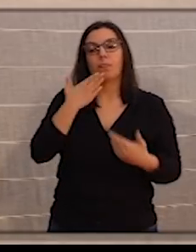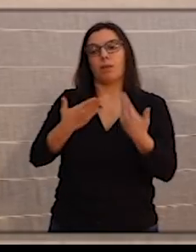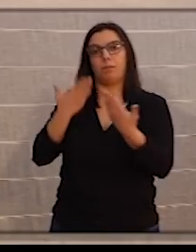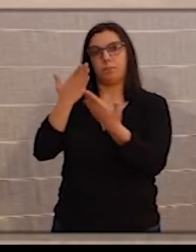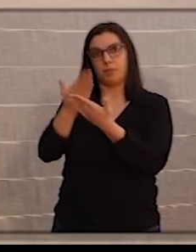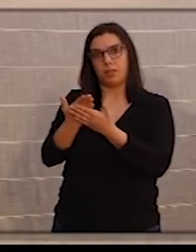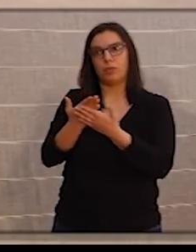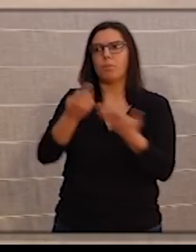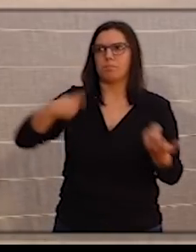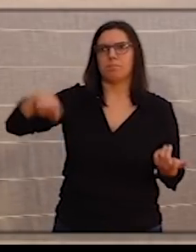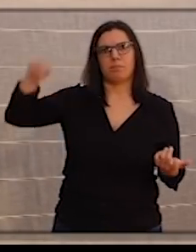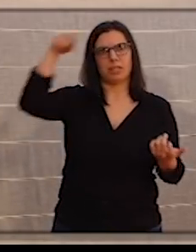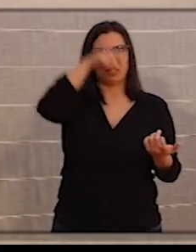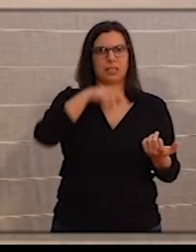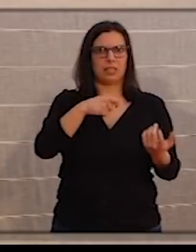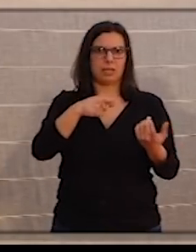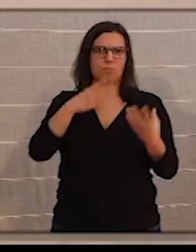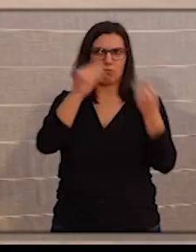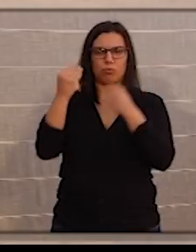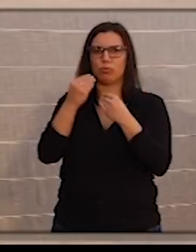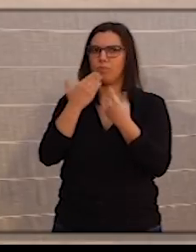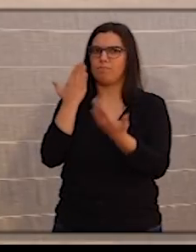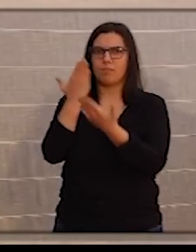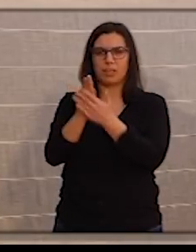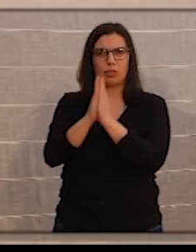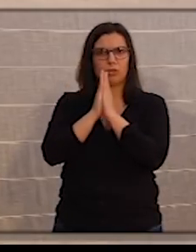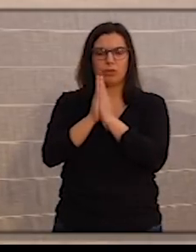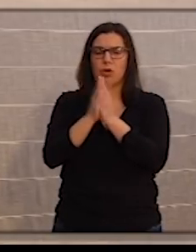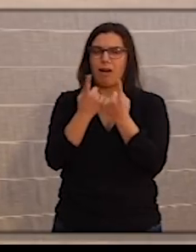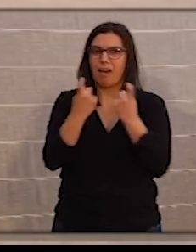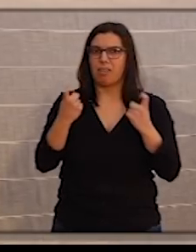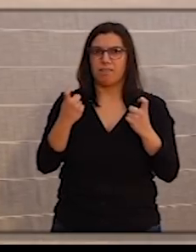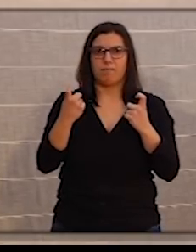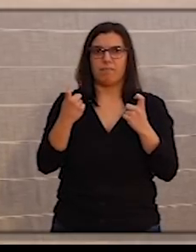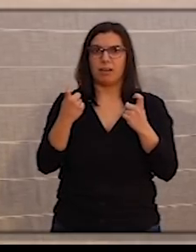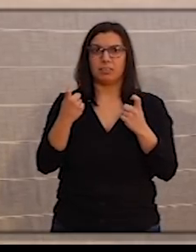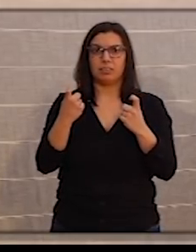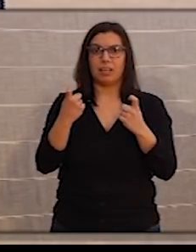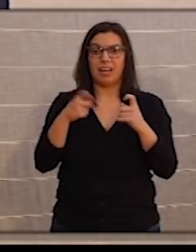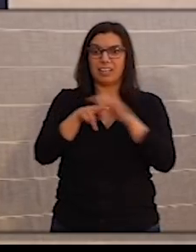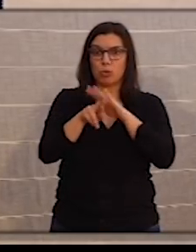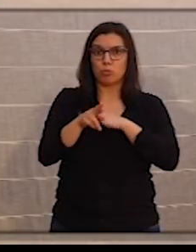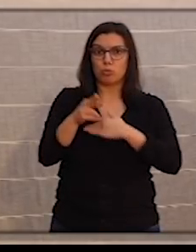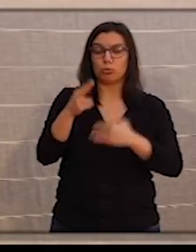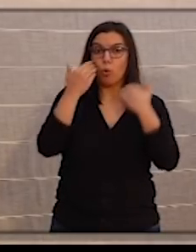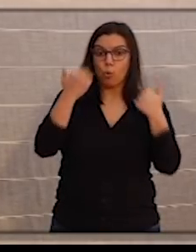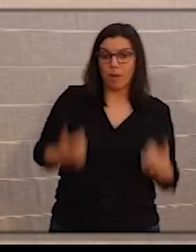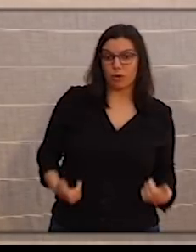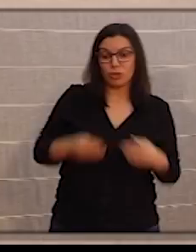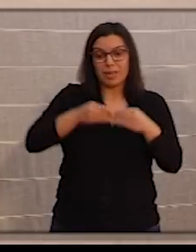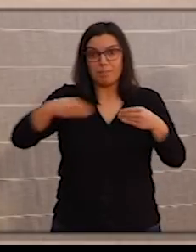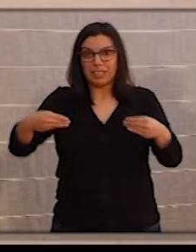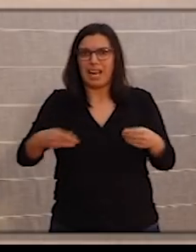muchos presidentes han instado, la necesidad de reforzar los medios humanos y materiales,